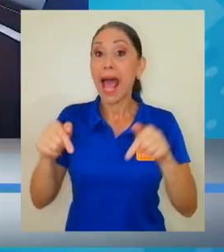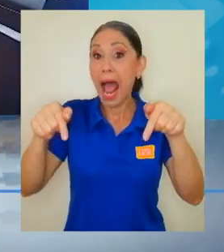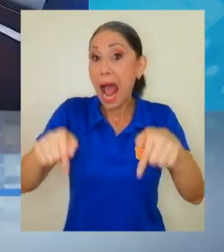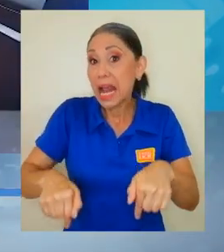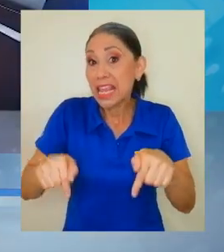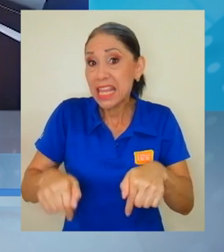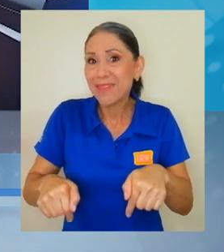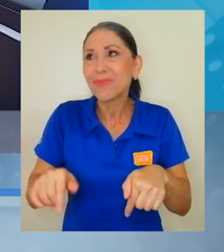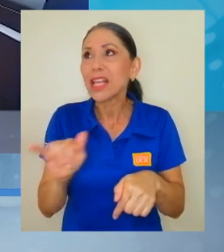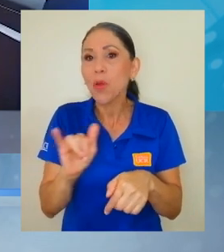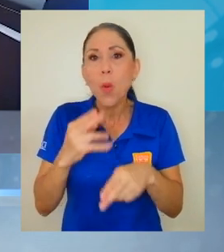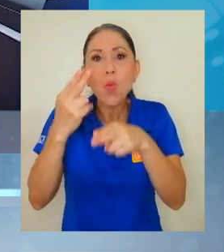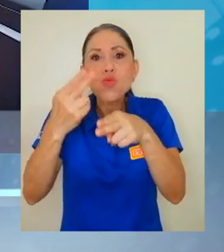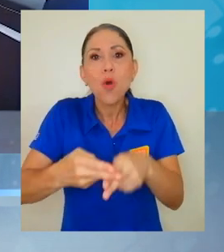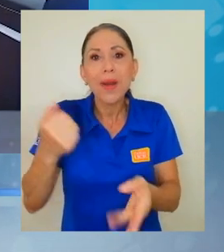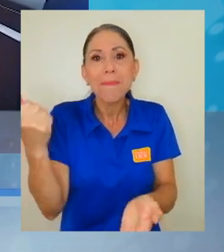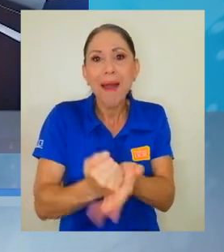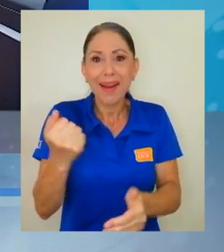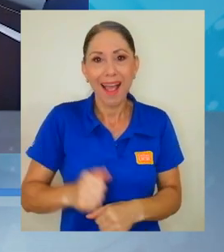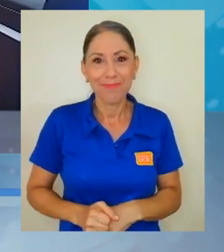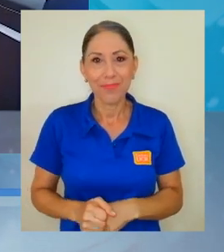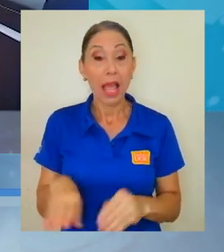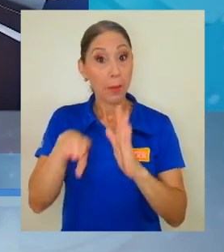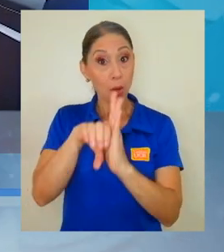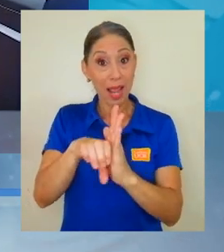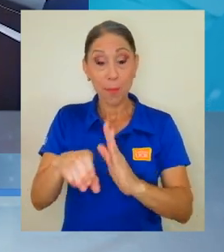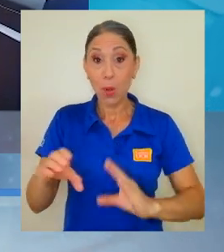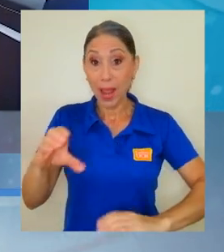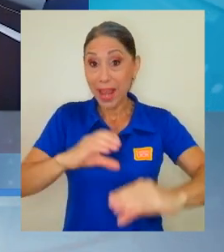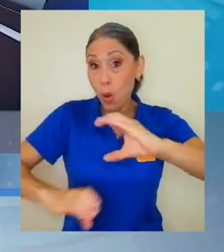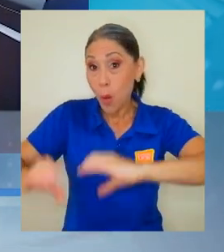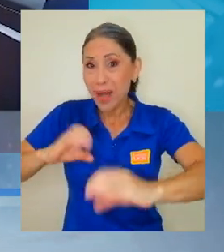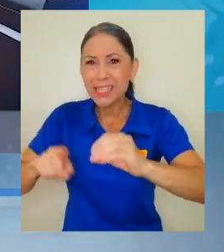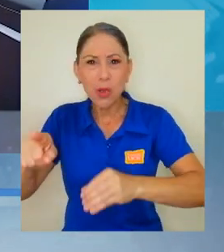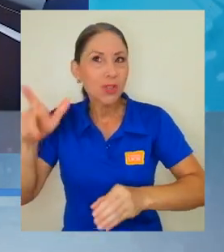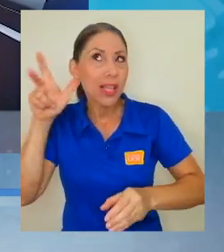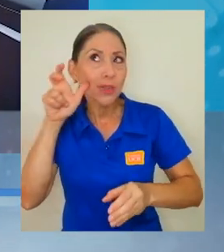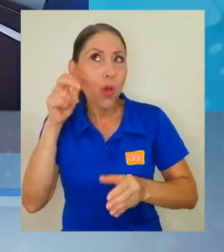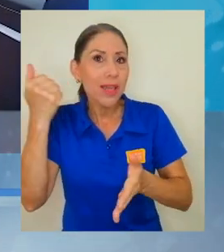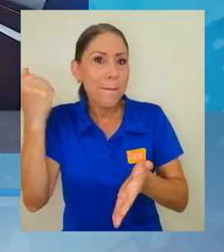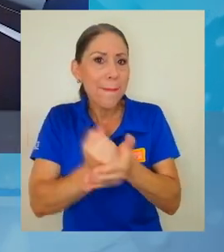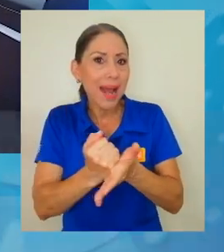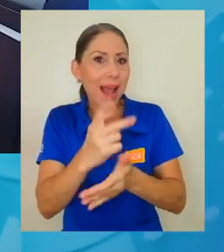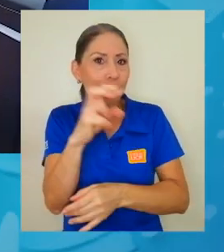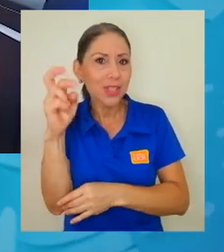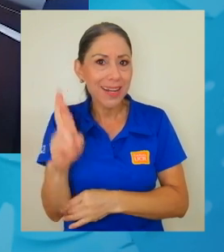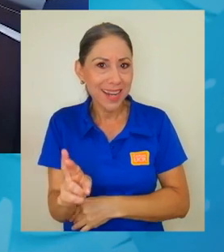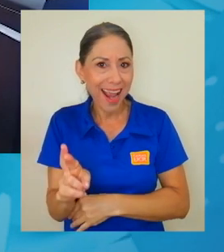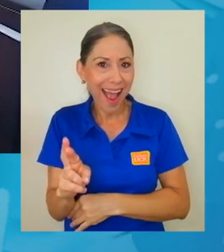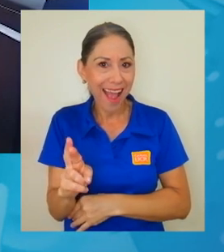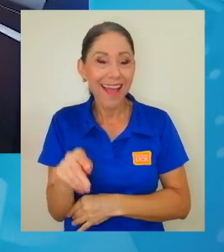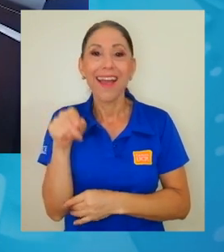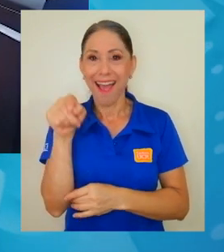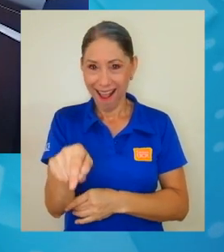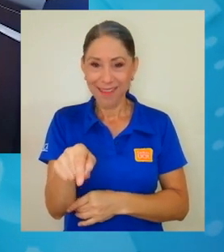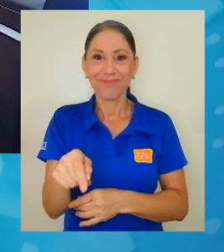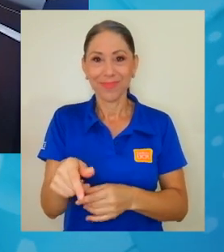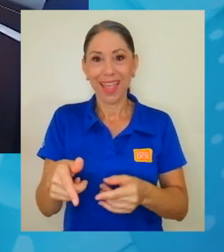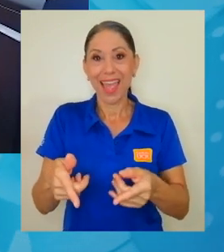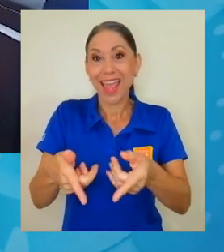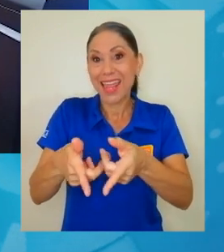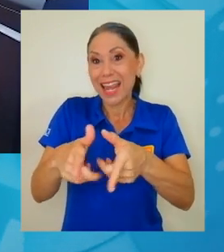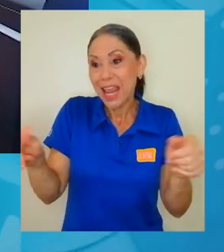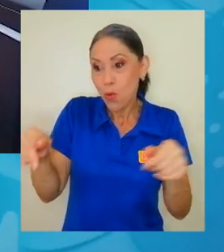un nombre marca. Así como usted en comercio, oye, que la marca Costa Rica, en el lenguaje,